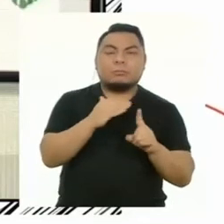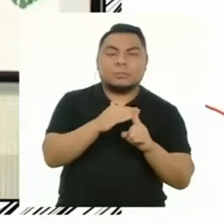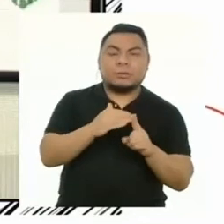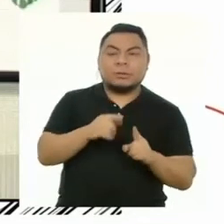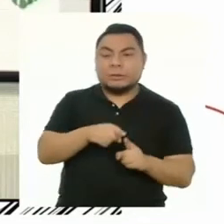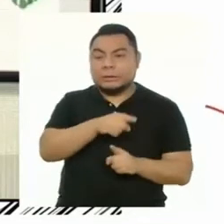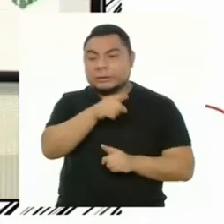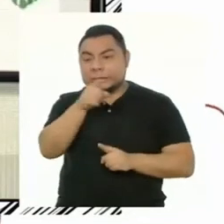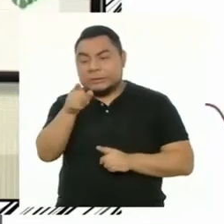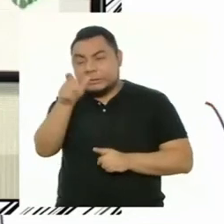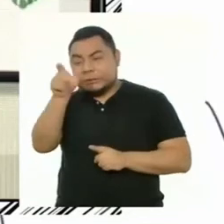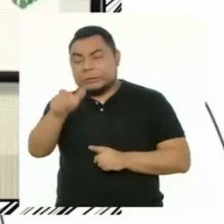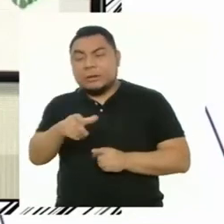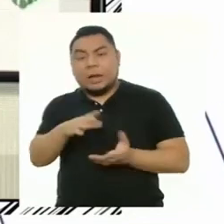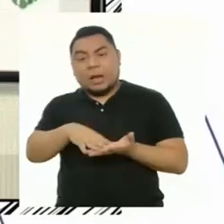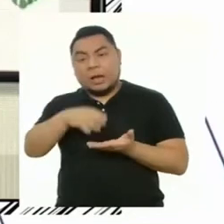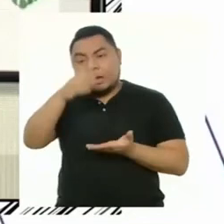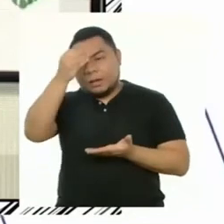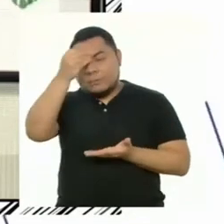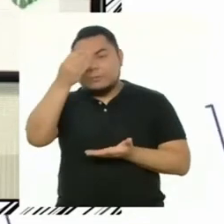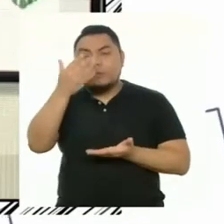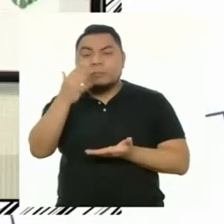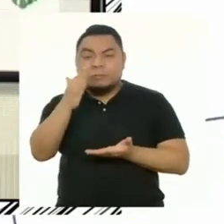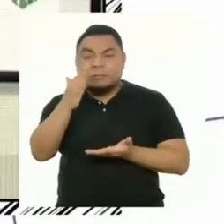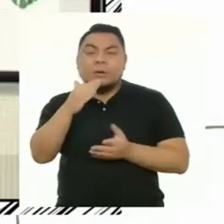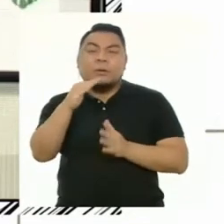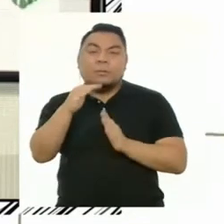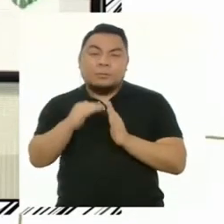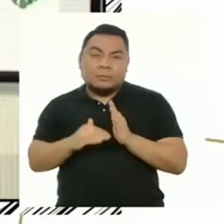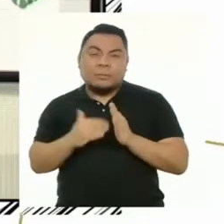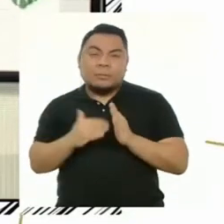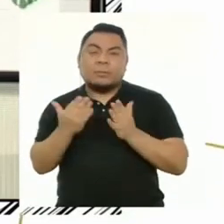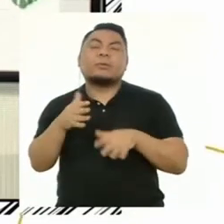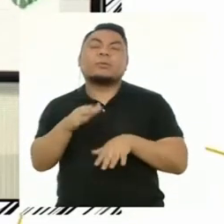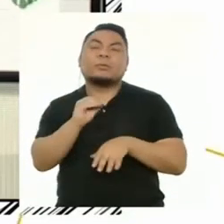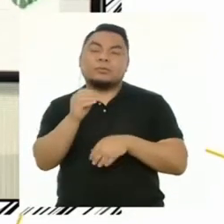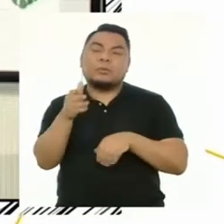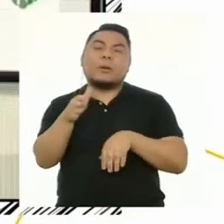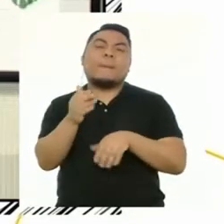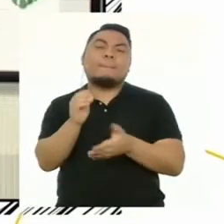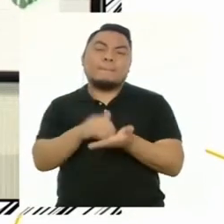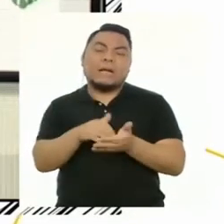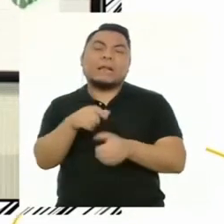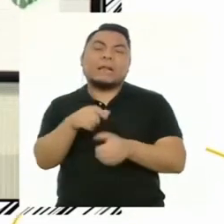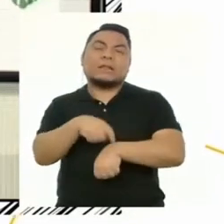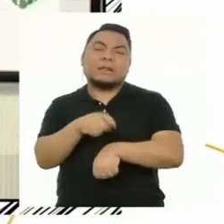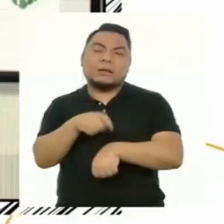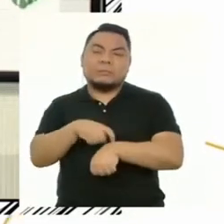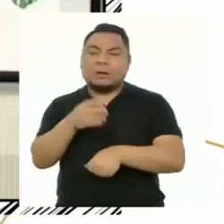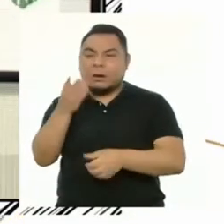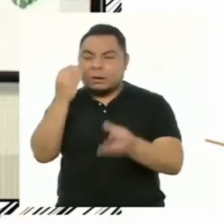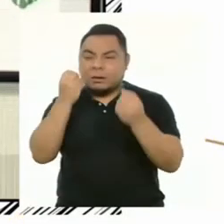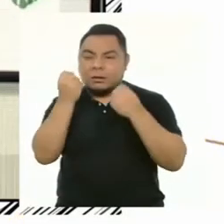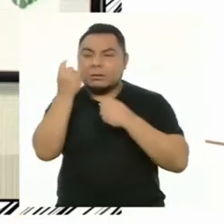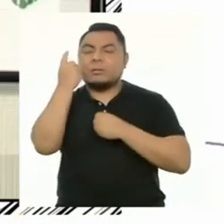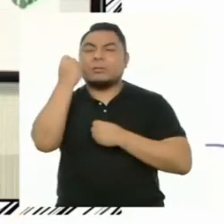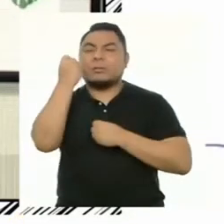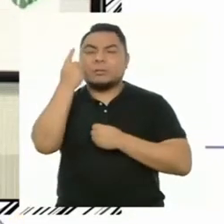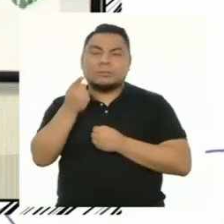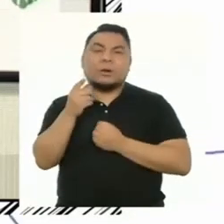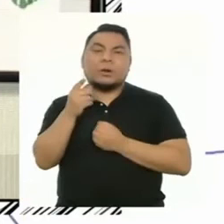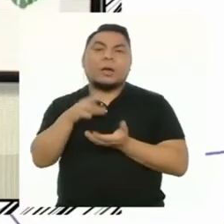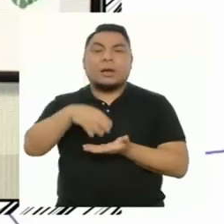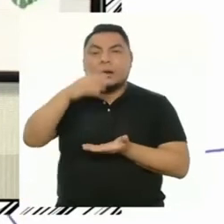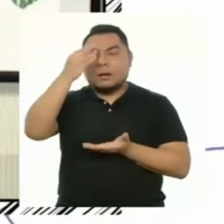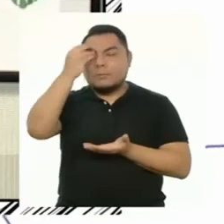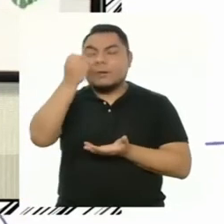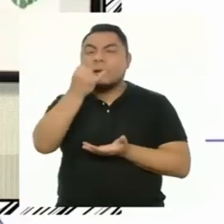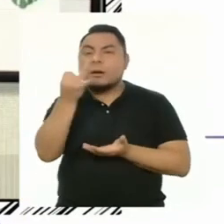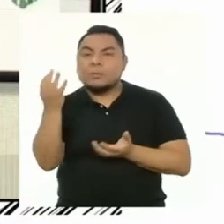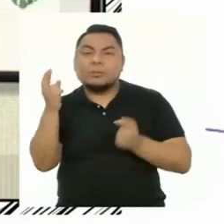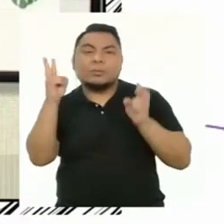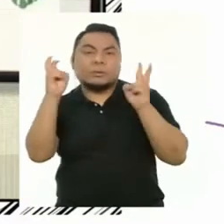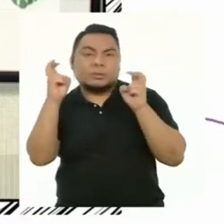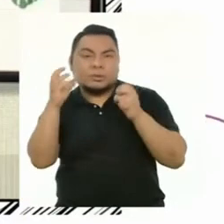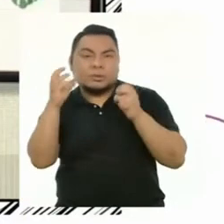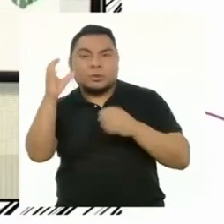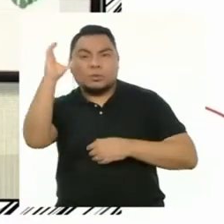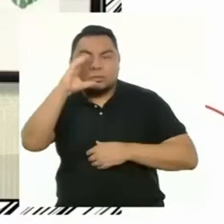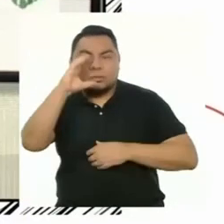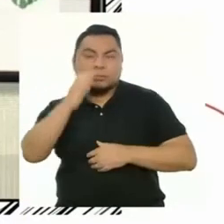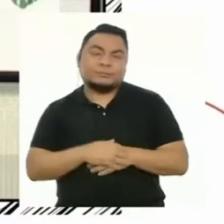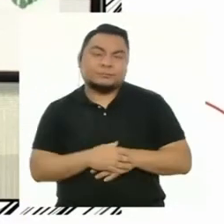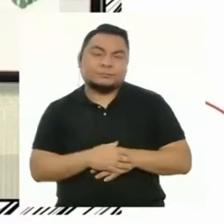mientras que aquel con ritmo de aprendizaje bajo le llevará un poco más de tiempo poder comprender o aprender algún